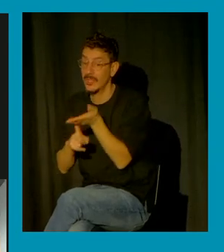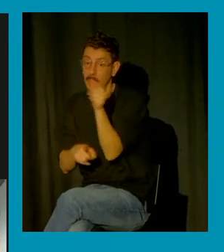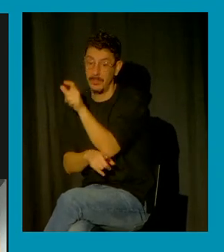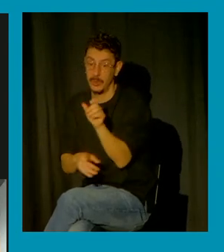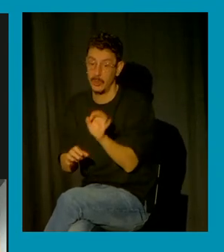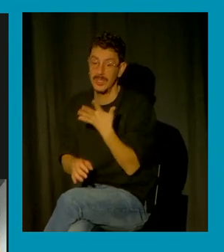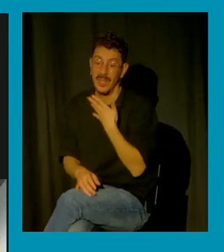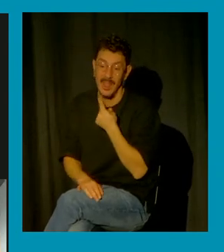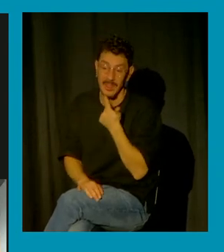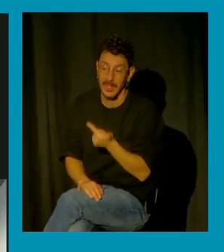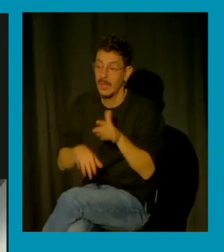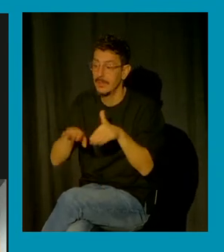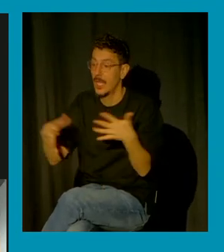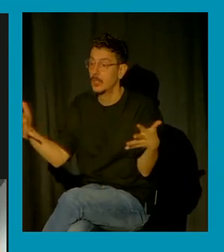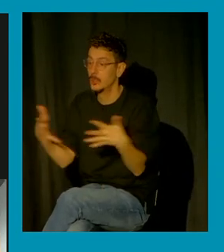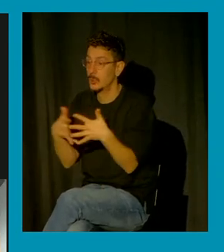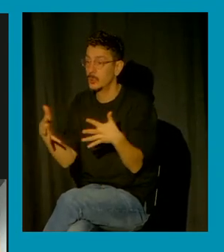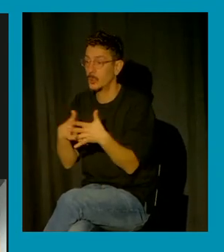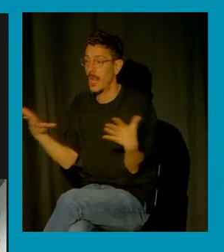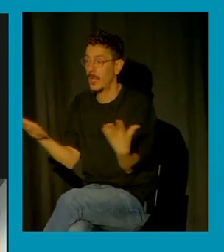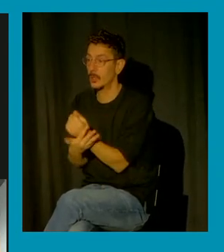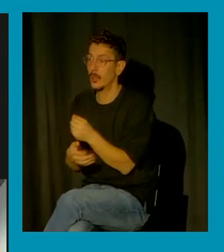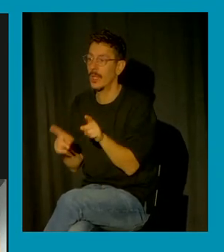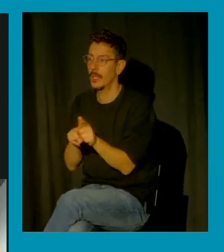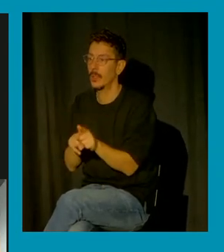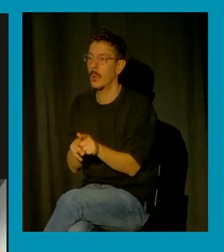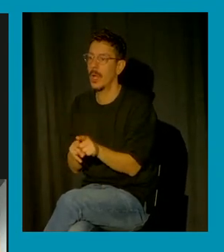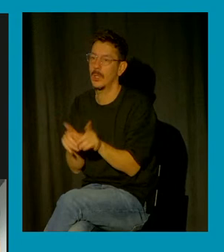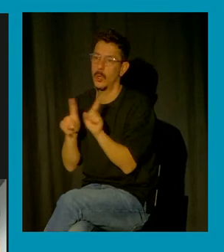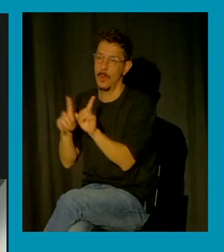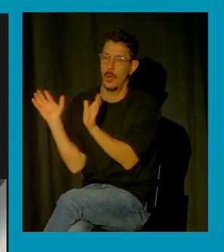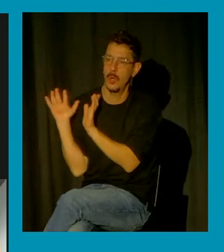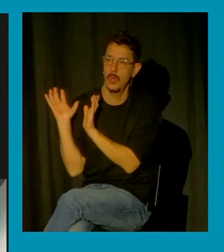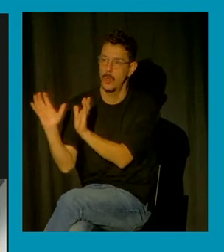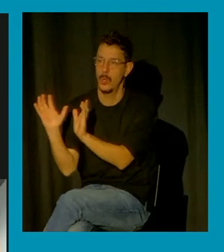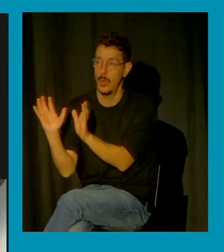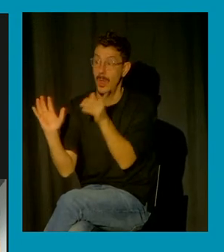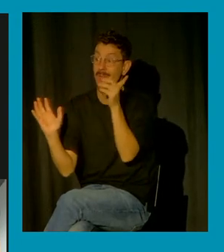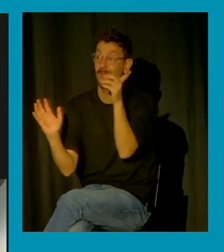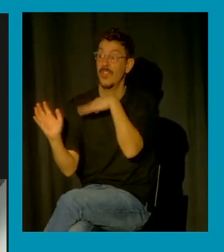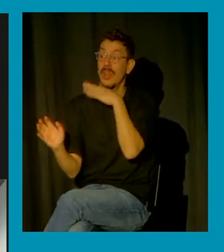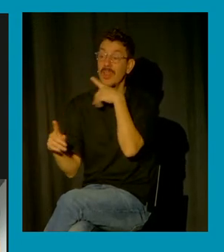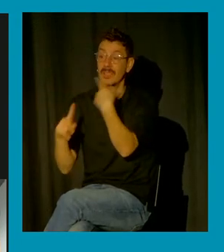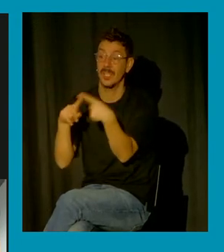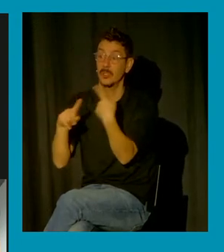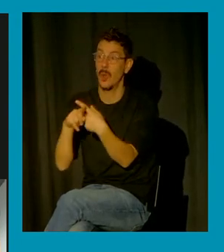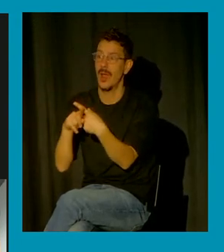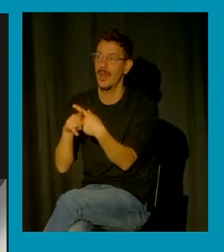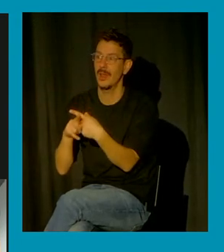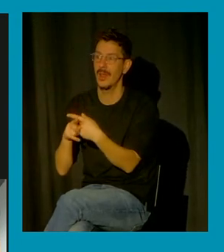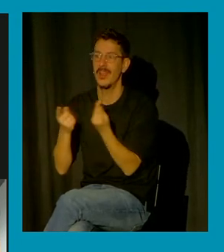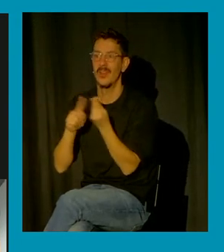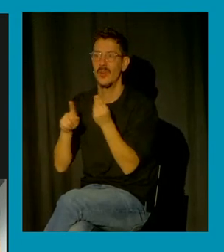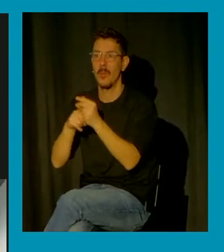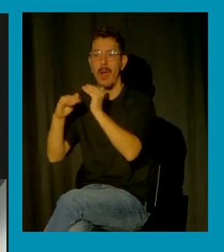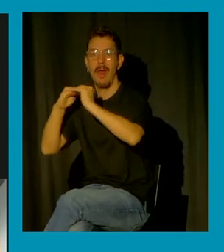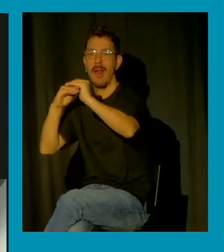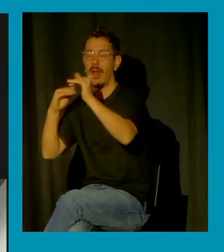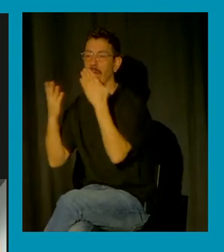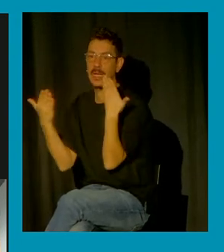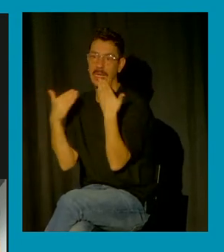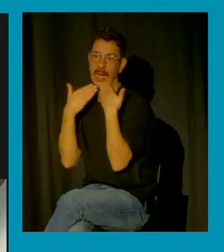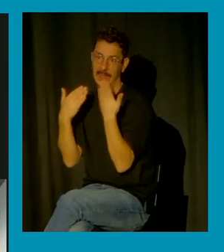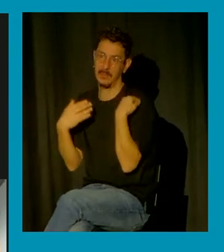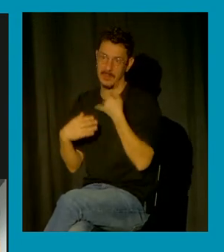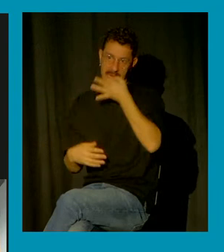alguna manera es toda la estructura que sujeta y soporta la violencia sexual no tendríamos capacidad de interpretar una